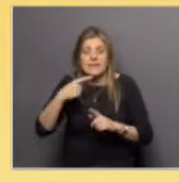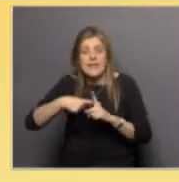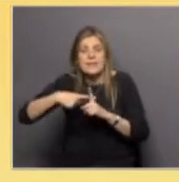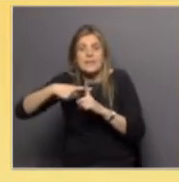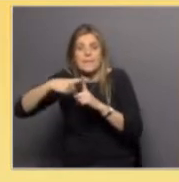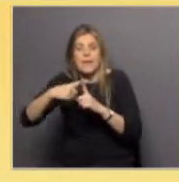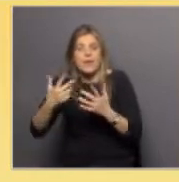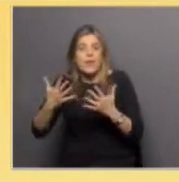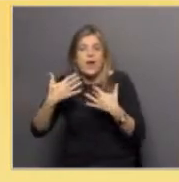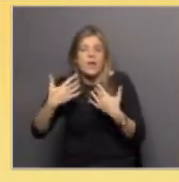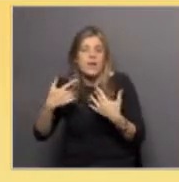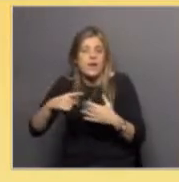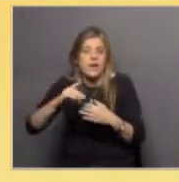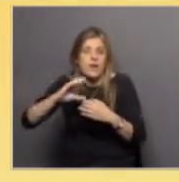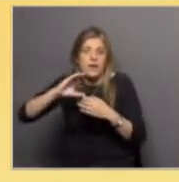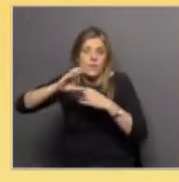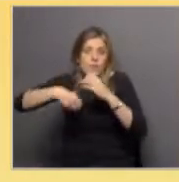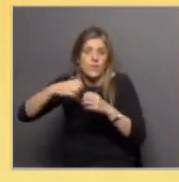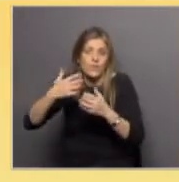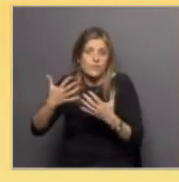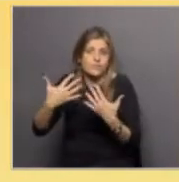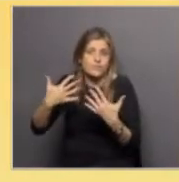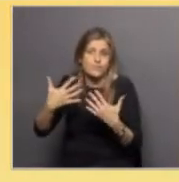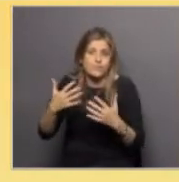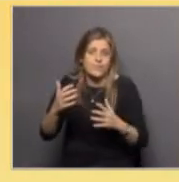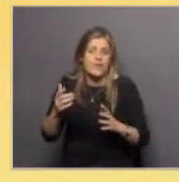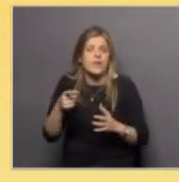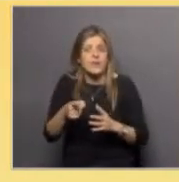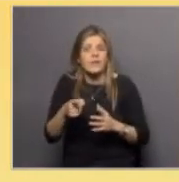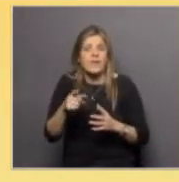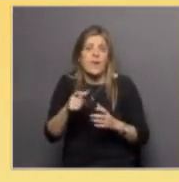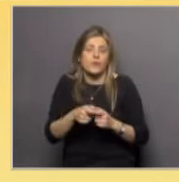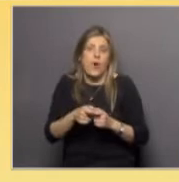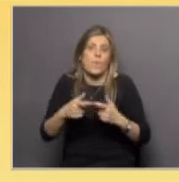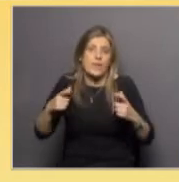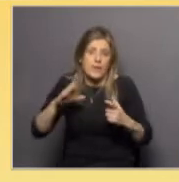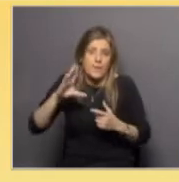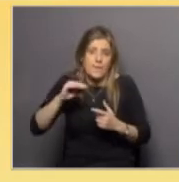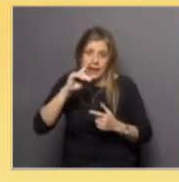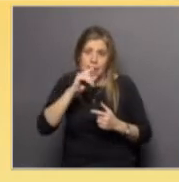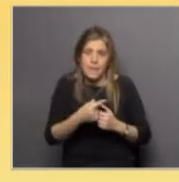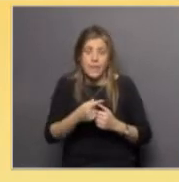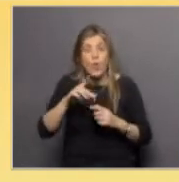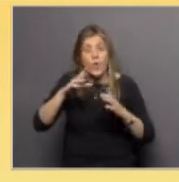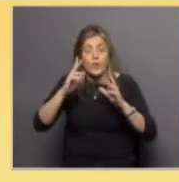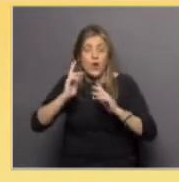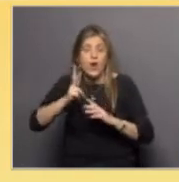se ha ido intensificando. Lo que provoca en el ambiente costero es un aumento de agua dulce,